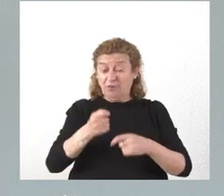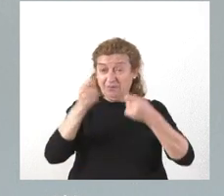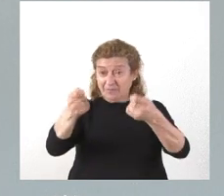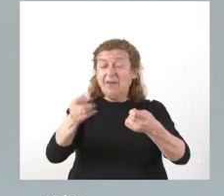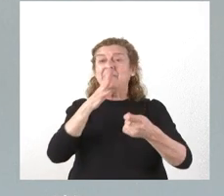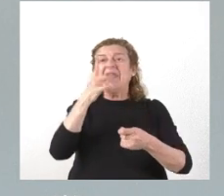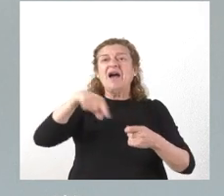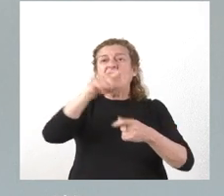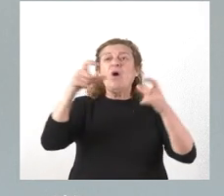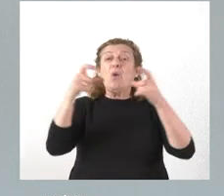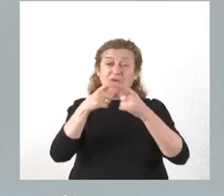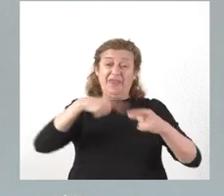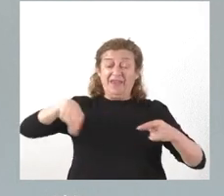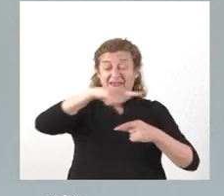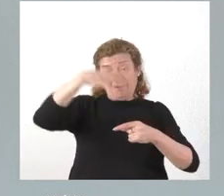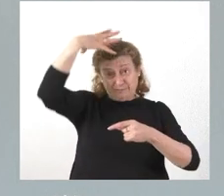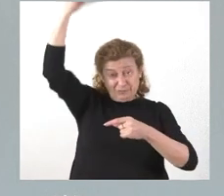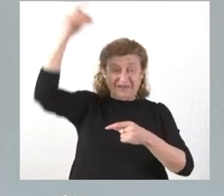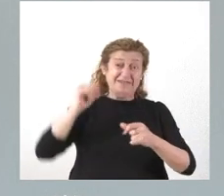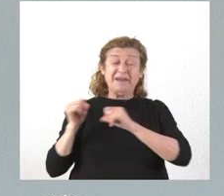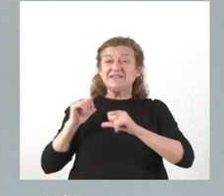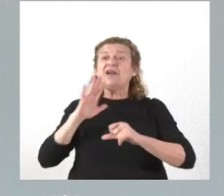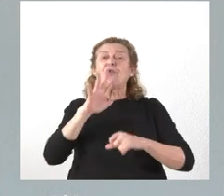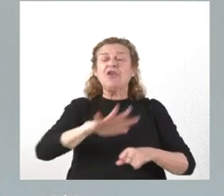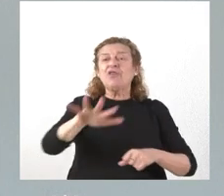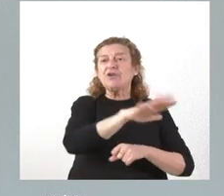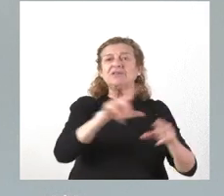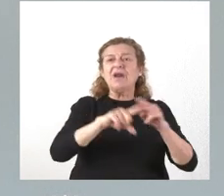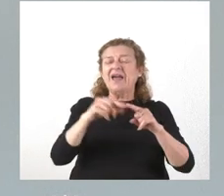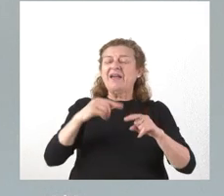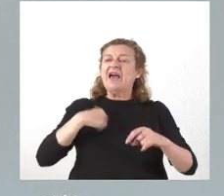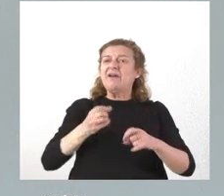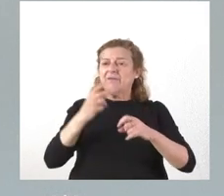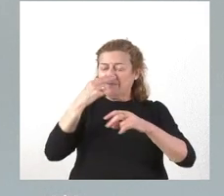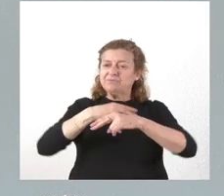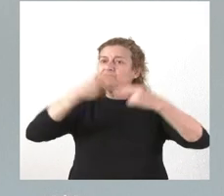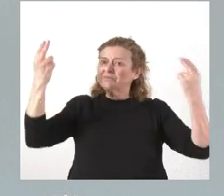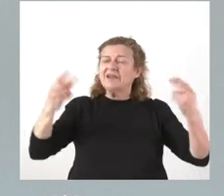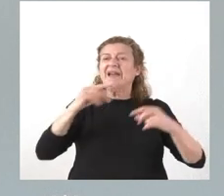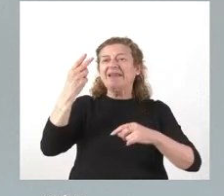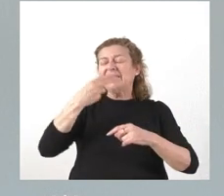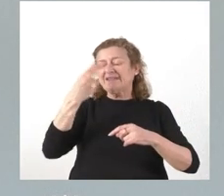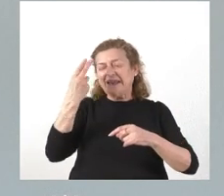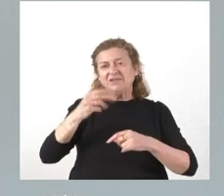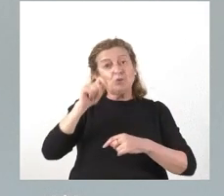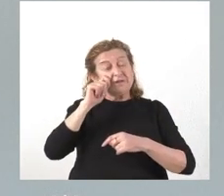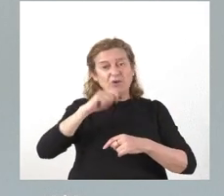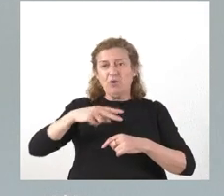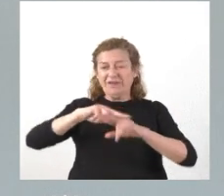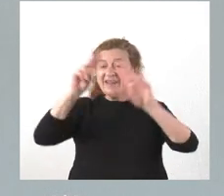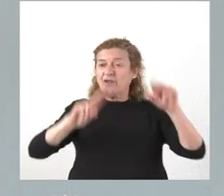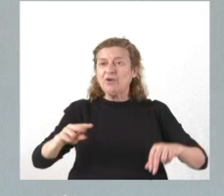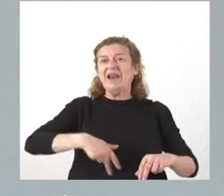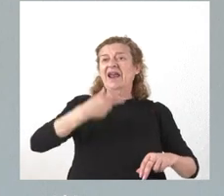a aquellas juntas de cofradías de Semana Santa en localidades que tienen declaración de fiesta de interés turístico internacional, nacional o